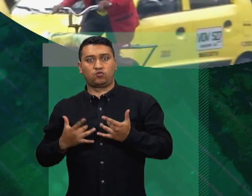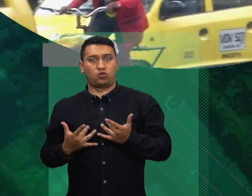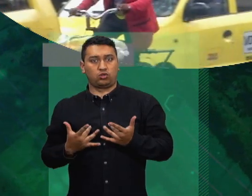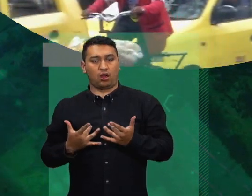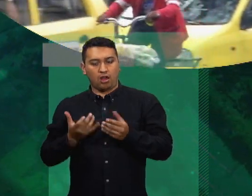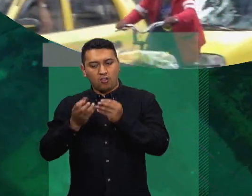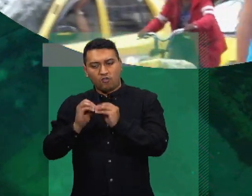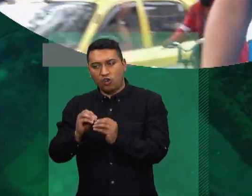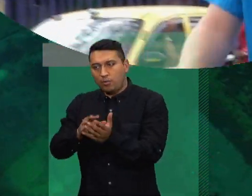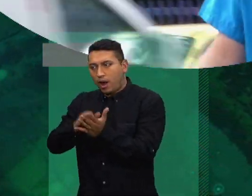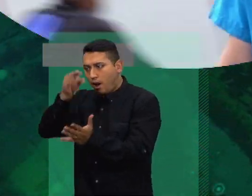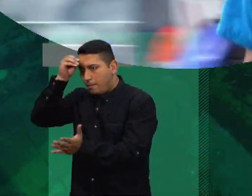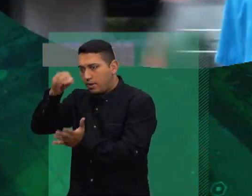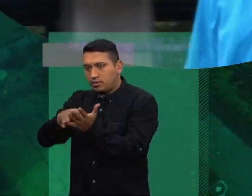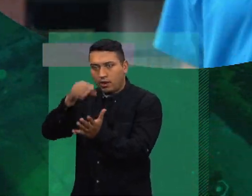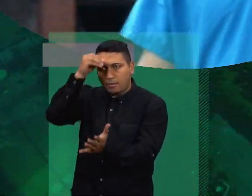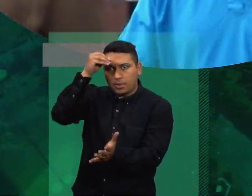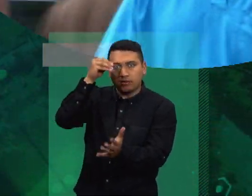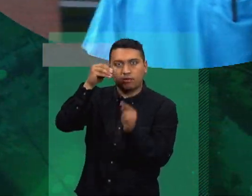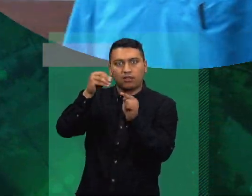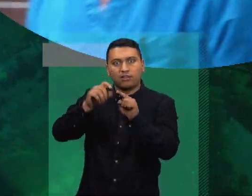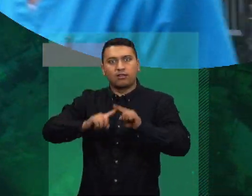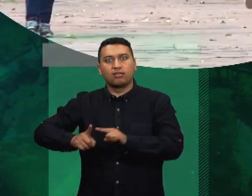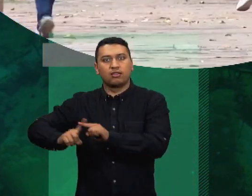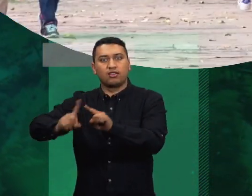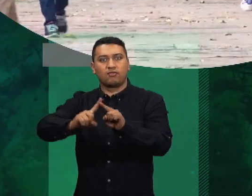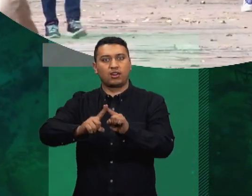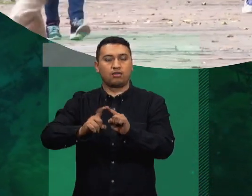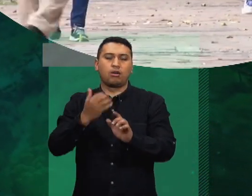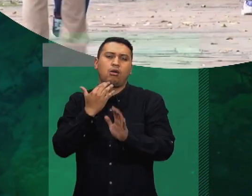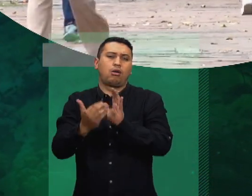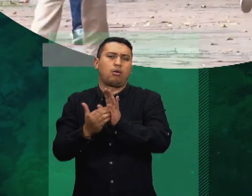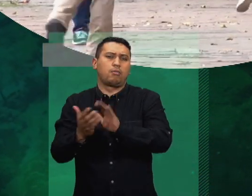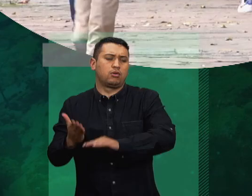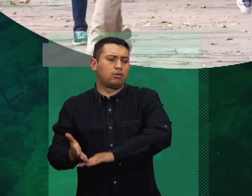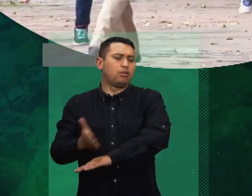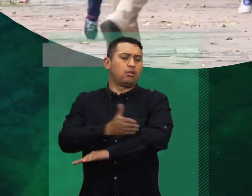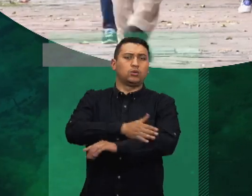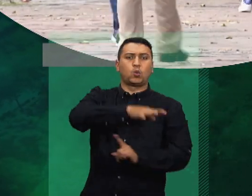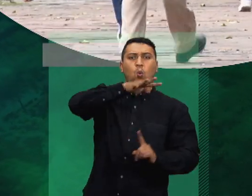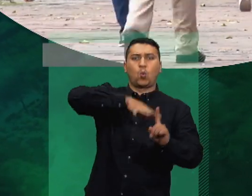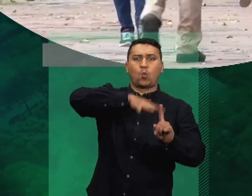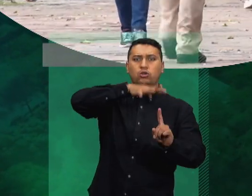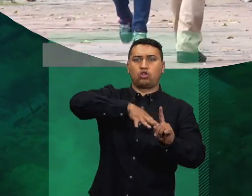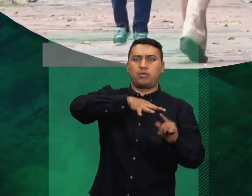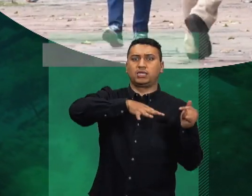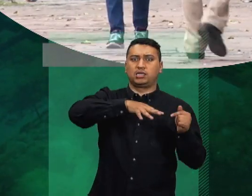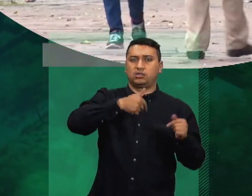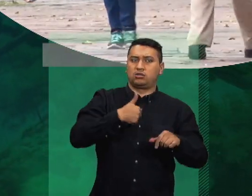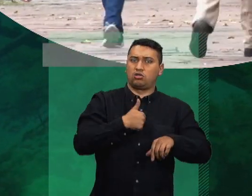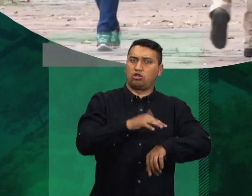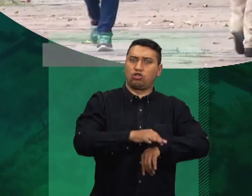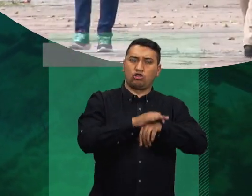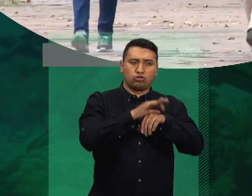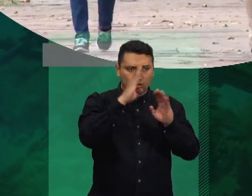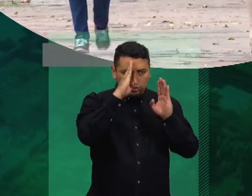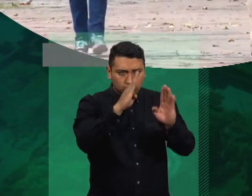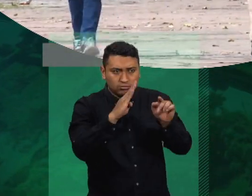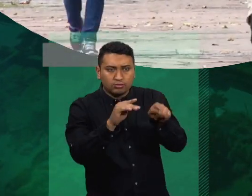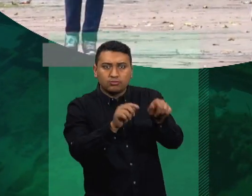Si lo hubiéramos, si ustedes decían, tengo que desplazar una cámara y yo tener y aquí arregle y cambie. Yo estoy entre una consulta y otra y lo hago feliz.